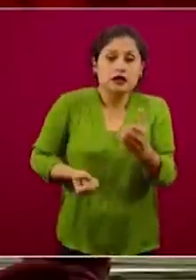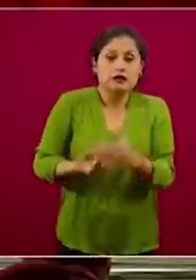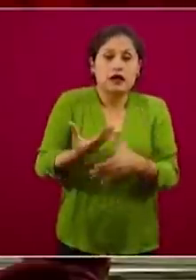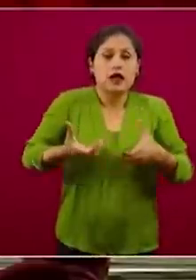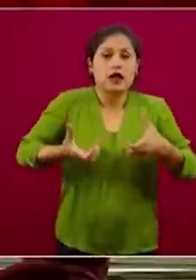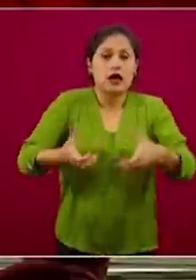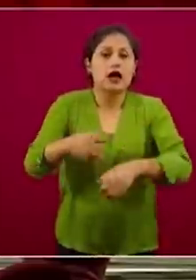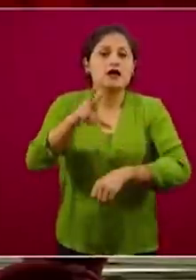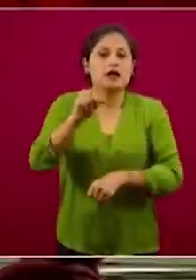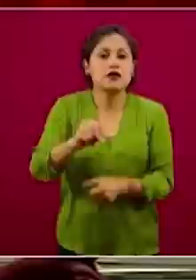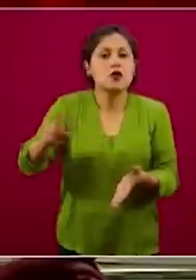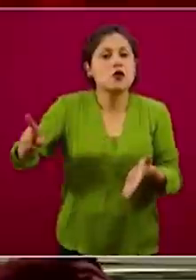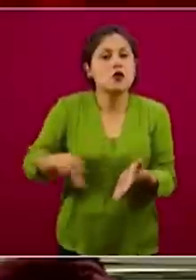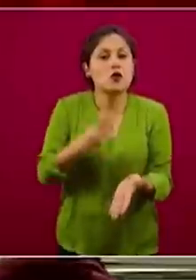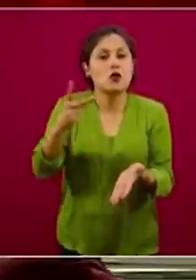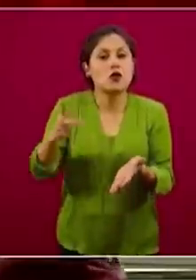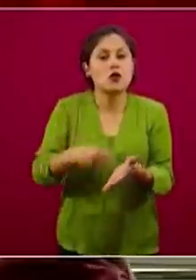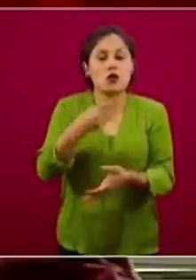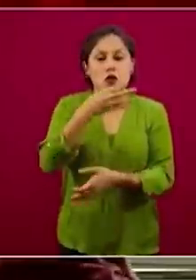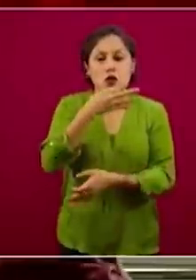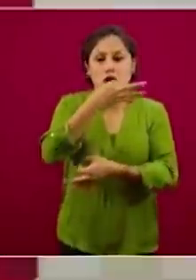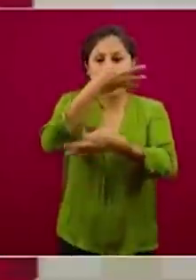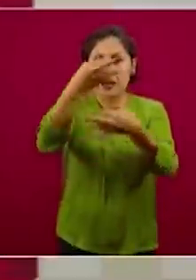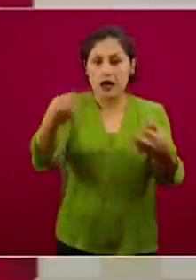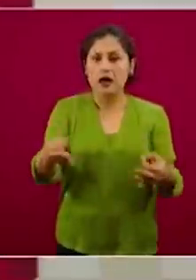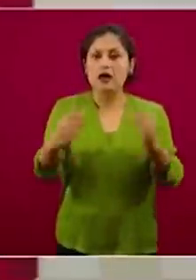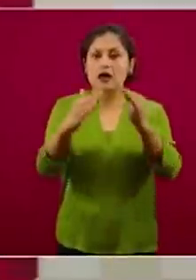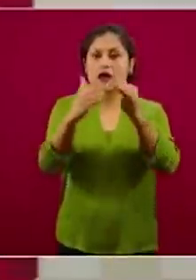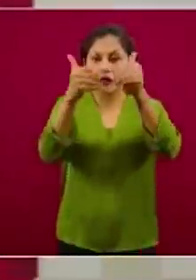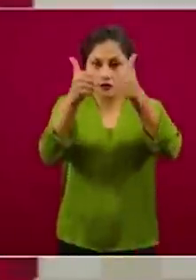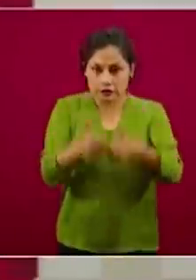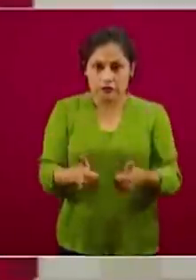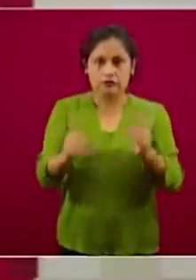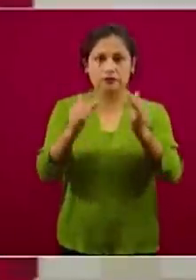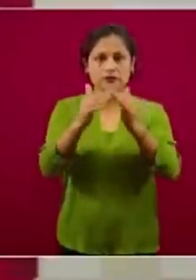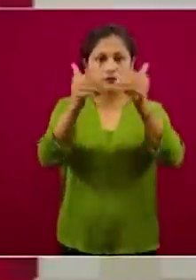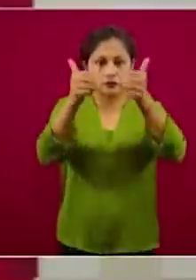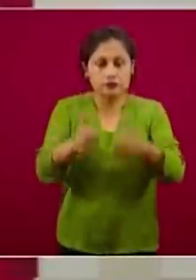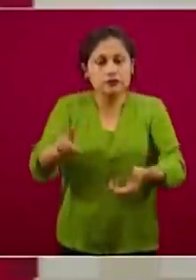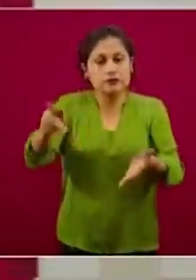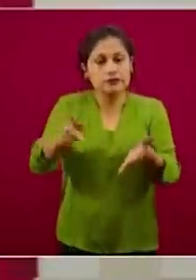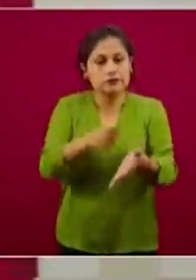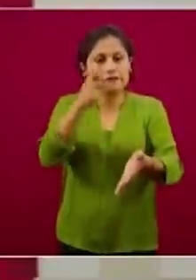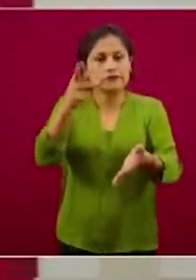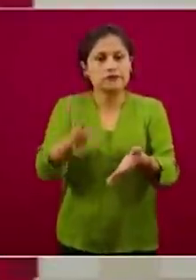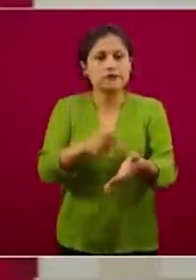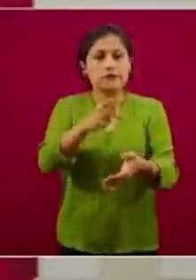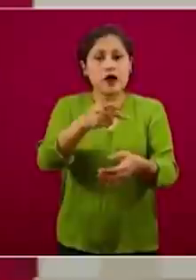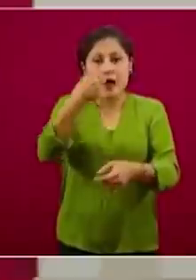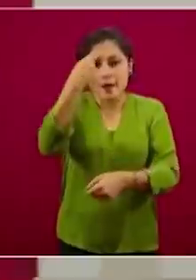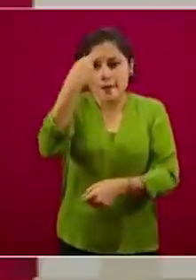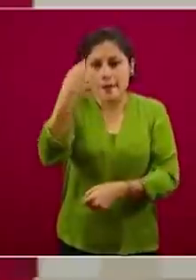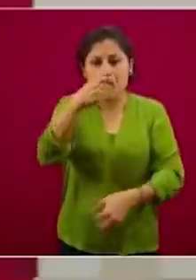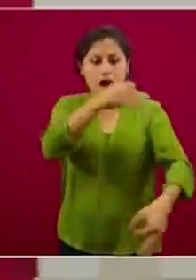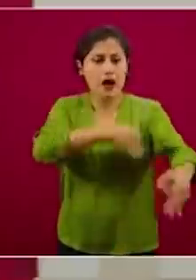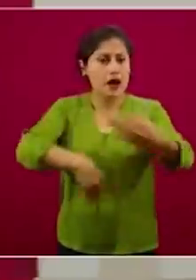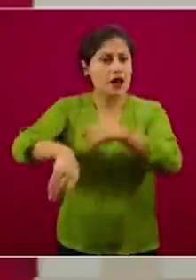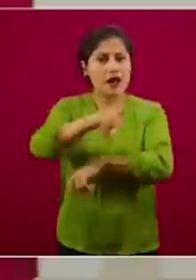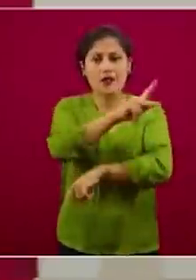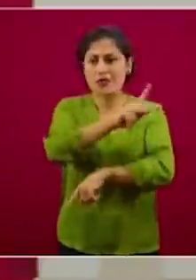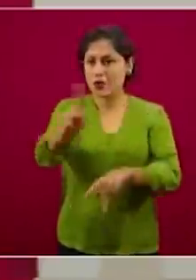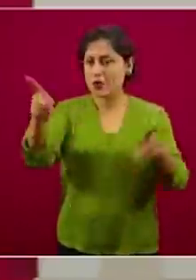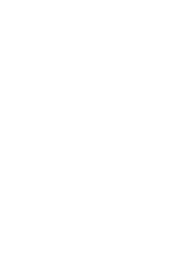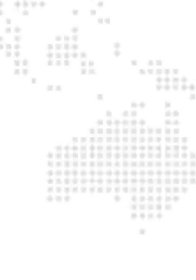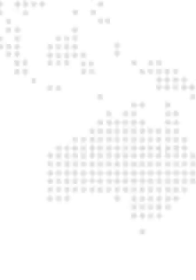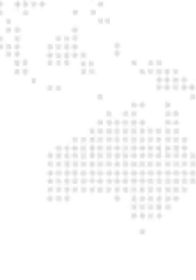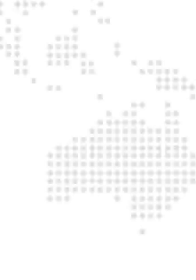frase, quédate en casa, quédate en casa. Es una recomendación general para todas las personas que vivimos